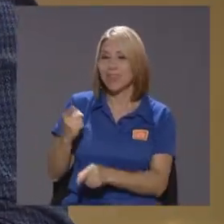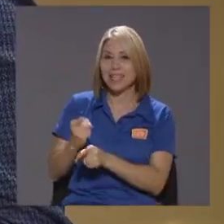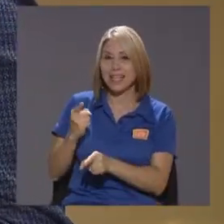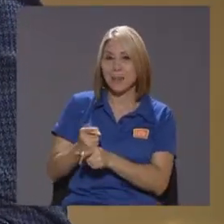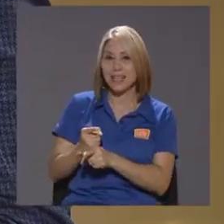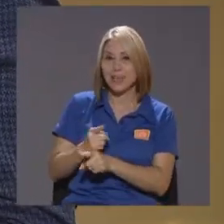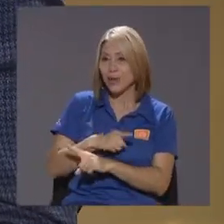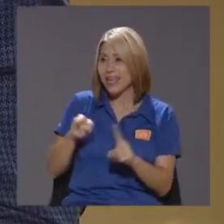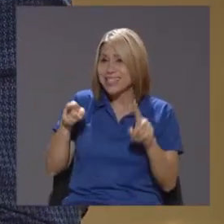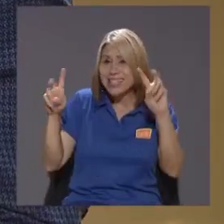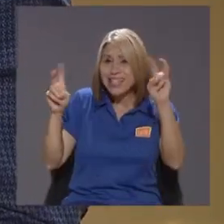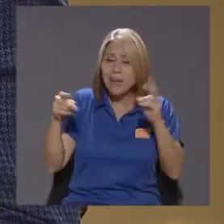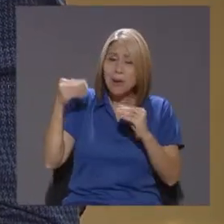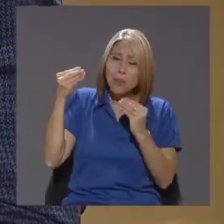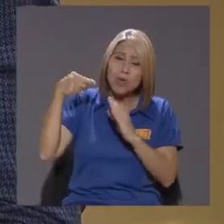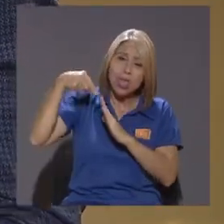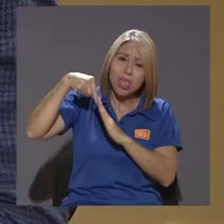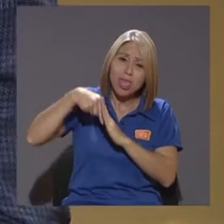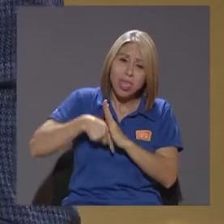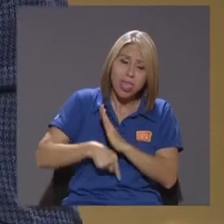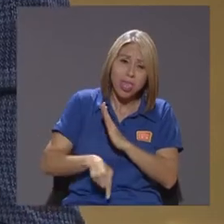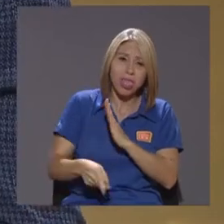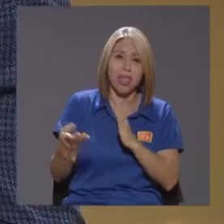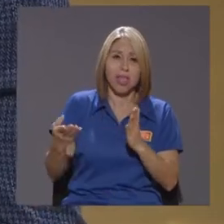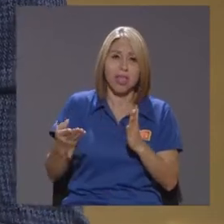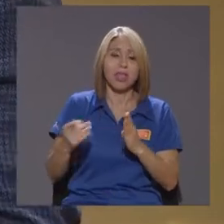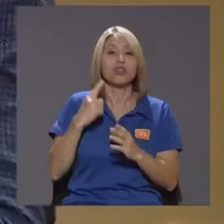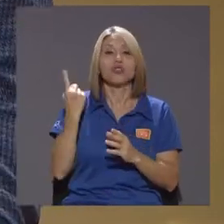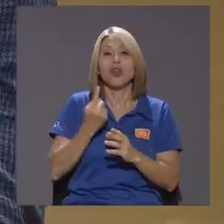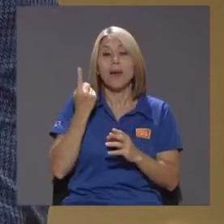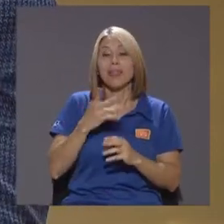Para tanto Sobre el tema De lo que es hablar De cuál es La